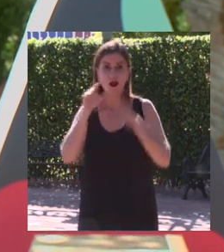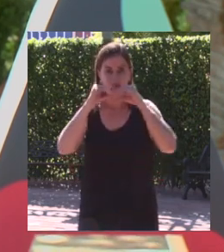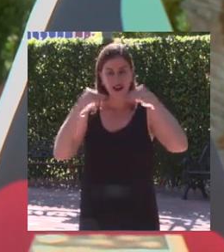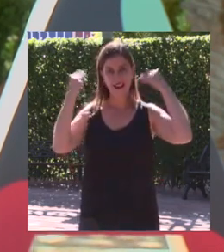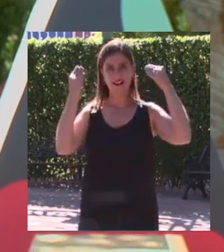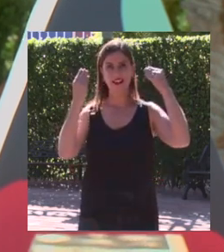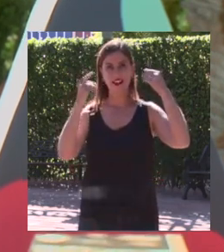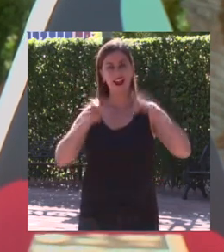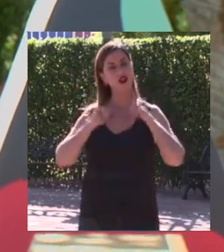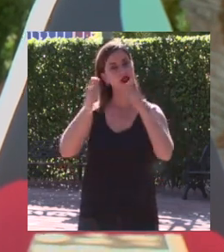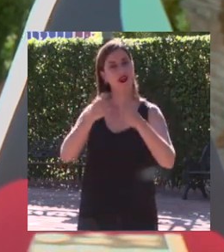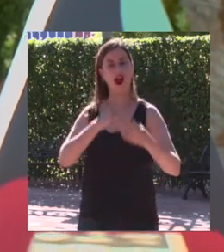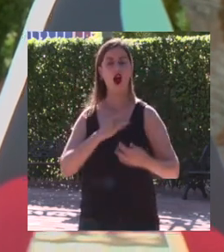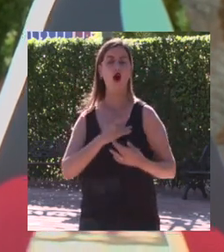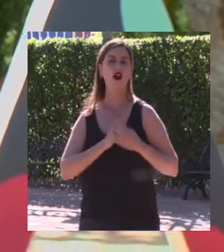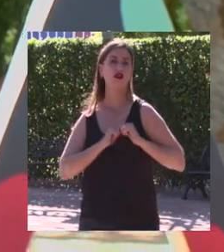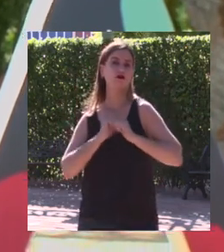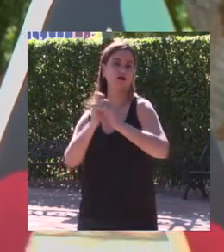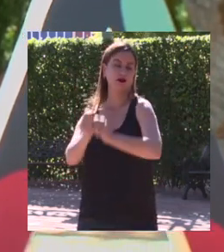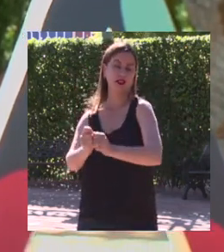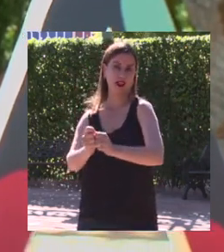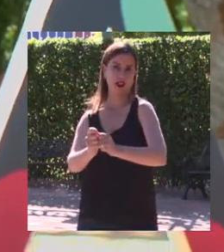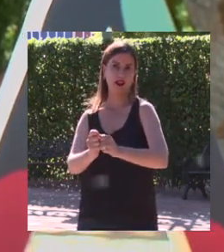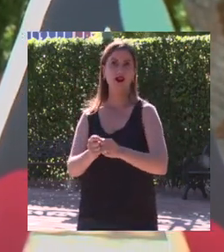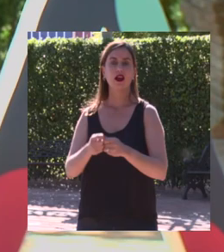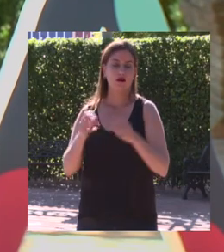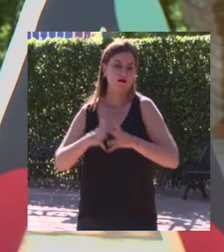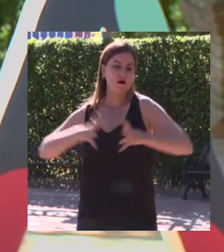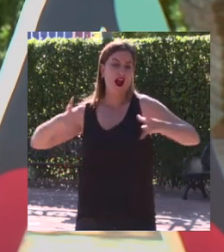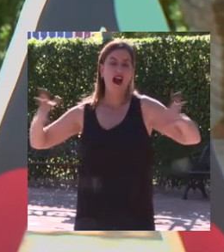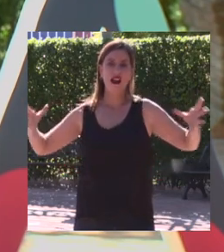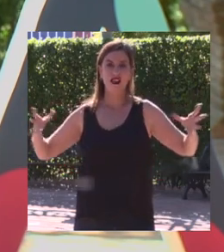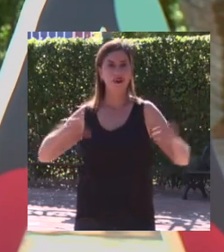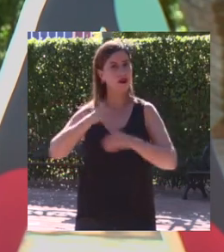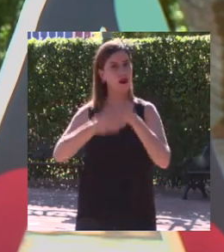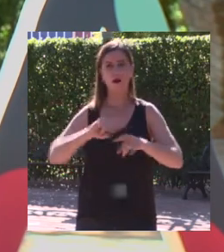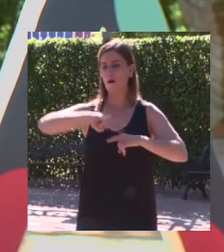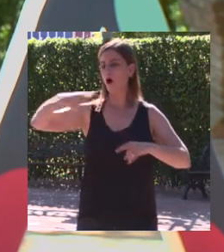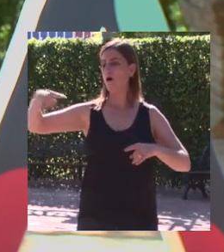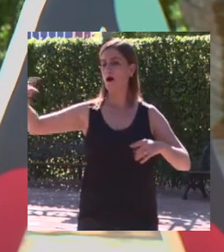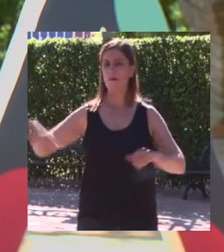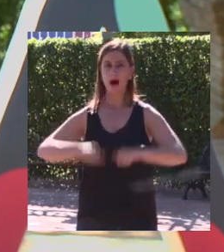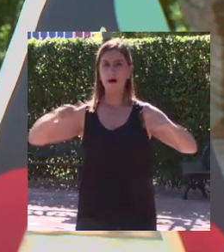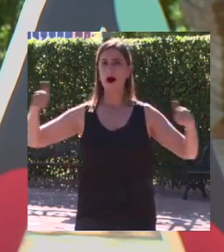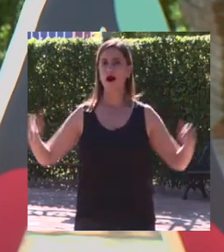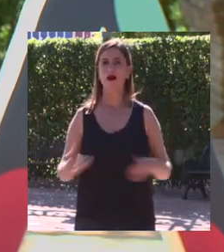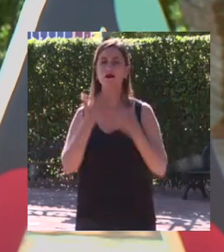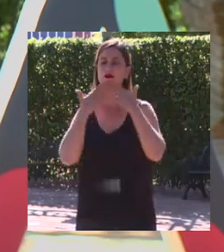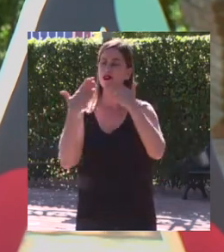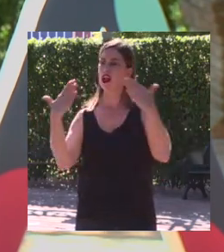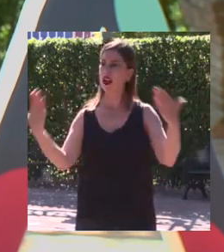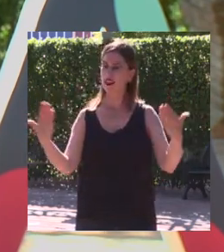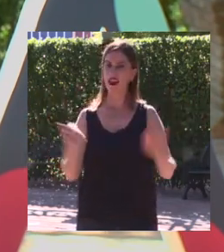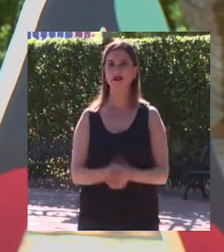sonrisa te dará su corazón engrandece y multiplica cualquier cosa que le des muchas gracias